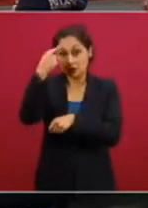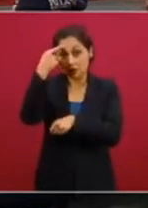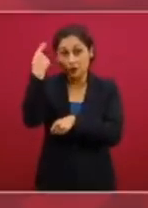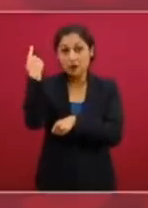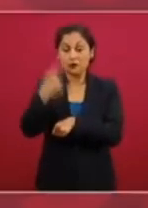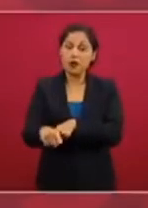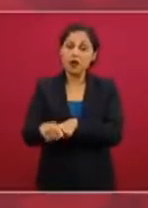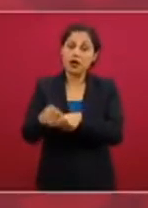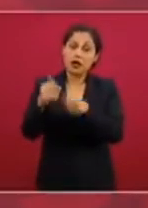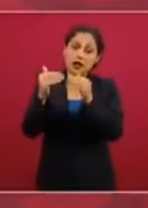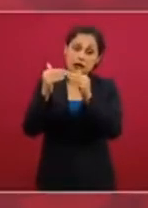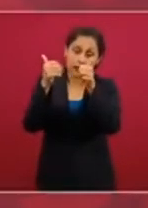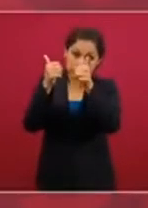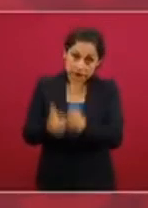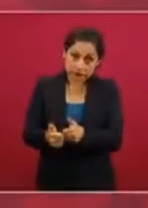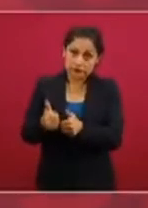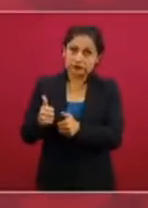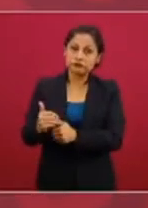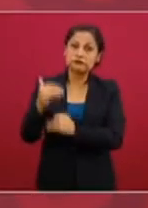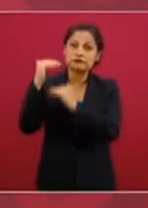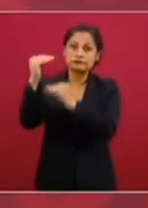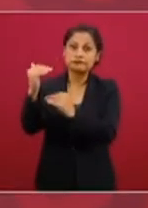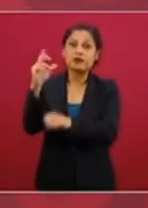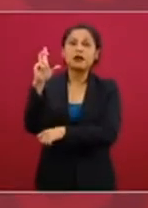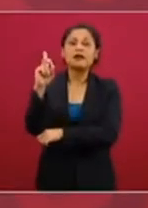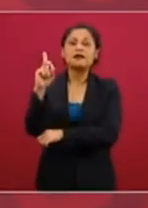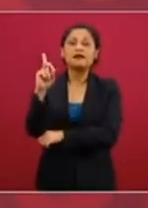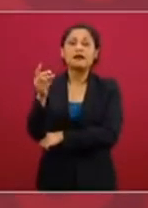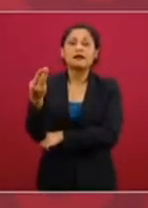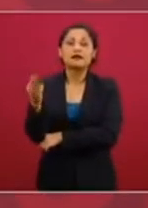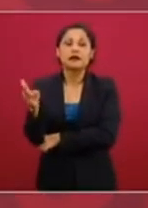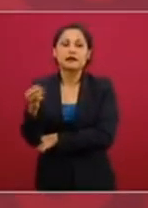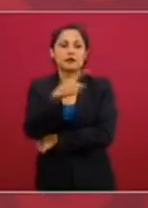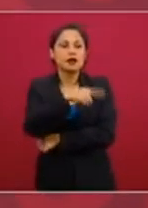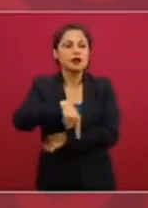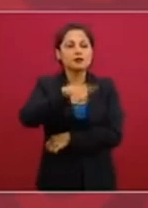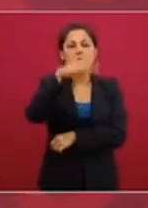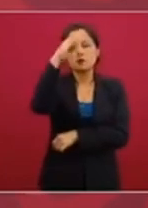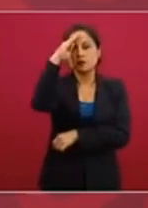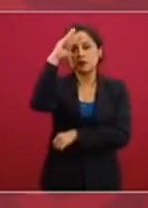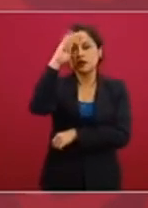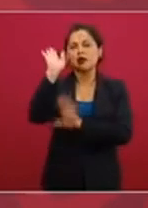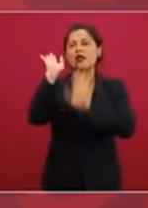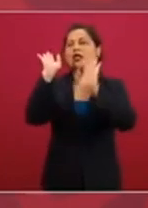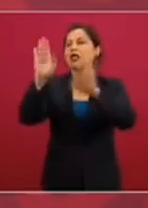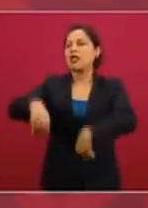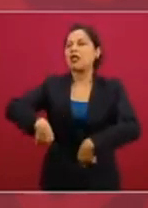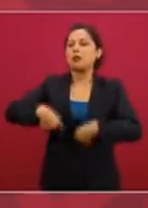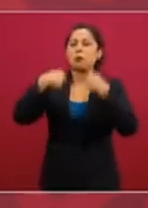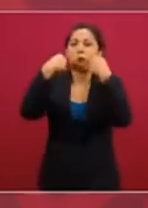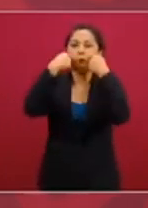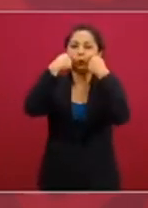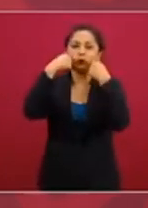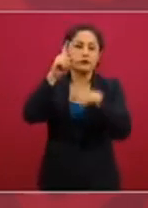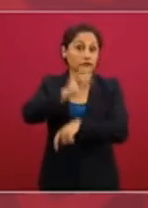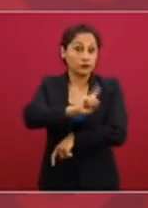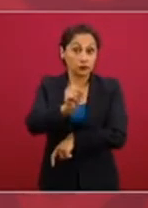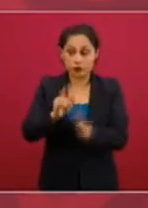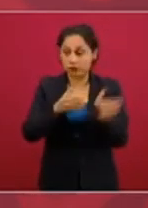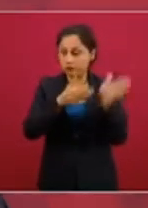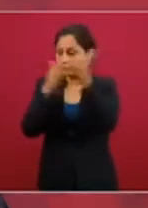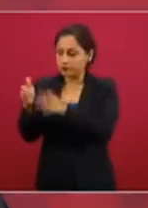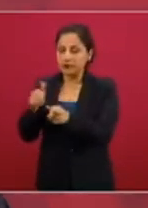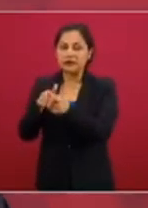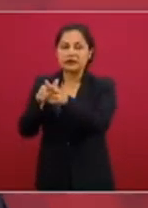hasta el 30 de mayo, que nadie se confunda con que esto ya terminó, esto se mantiene hasta el 30 de mayo de 2020. Lo